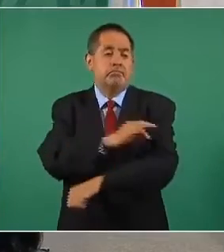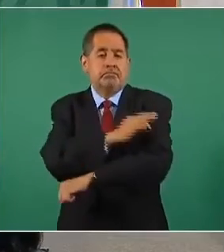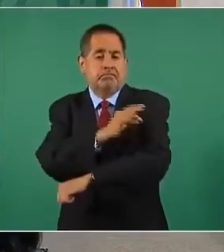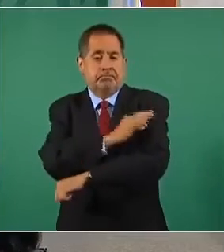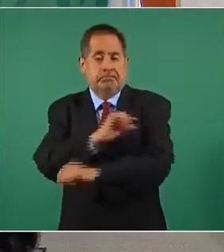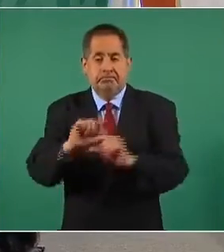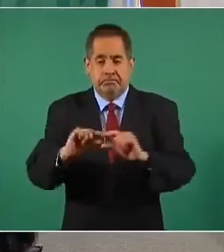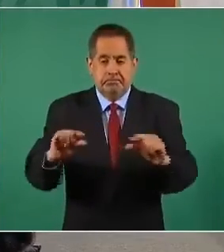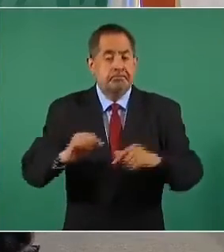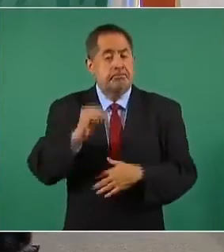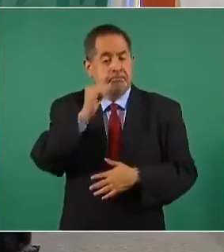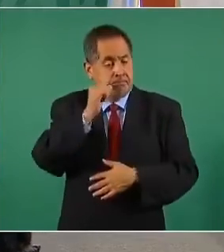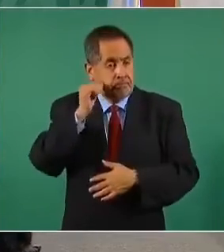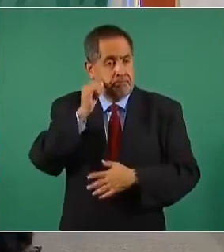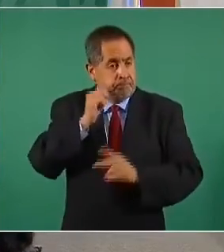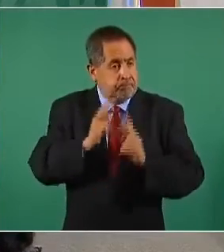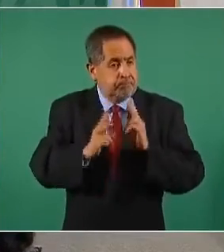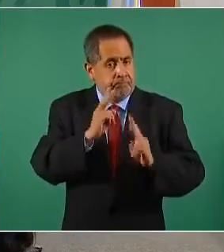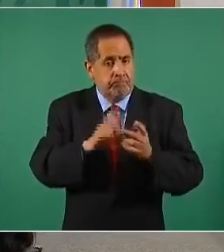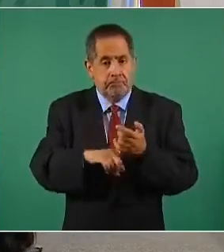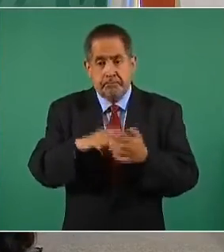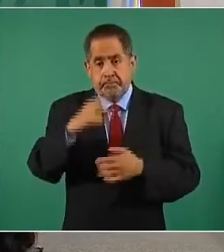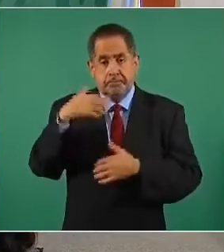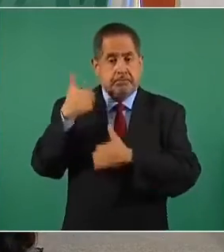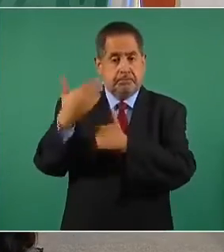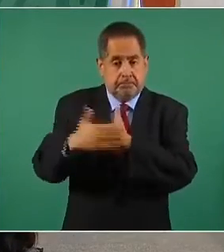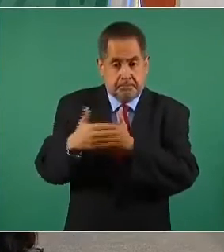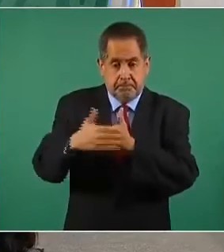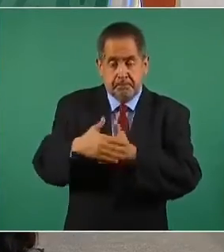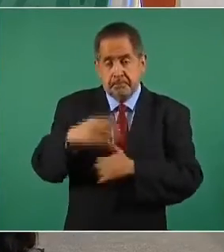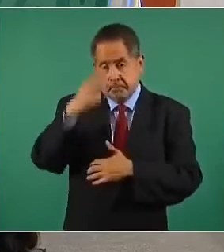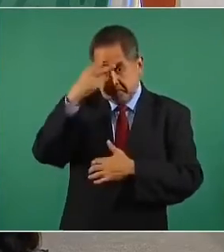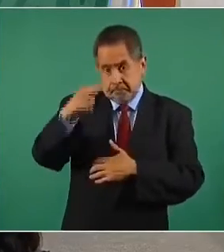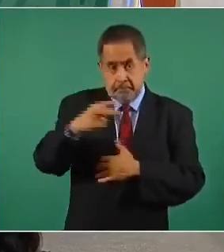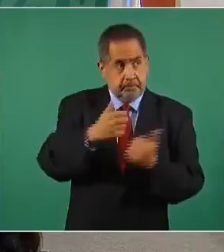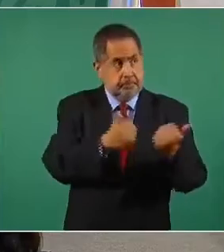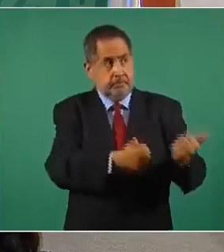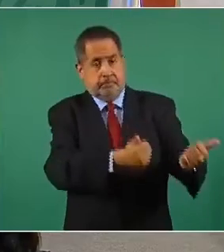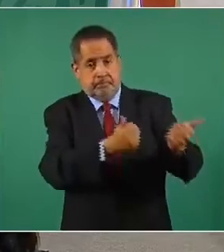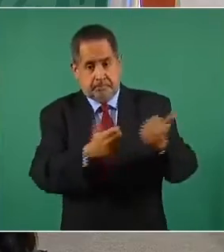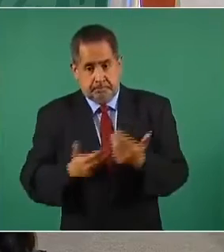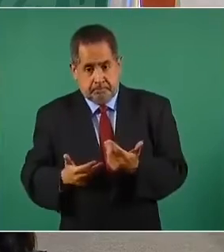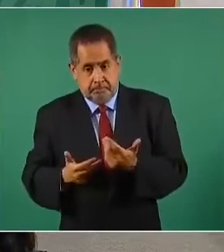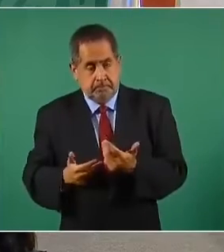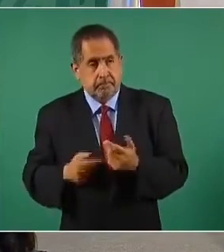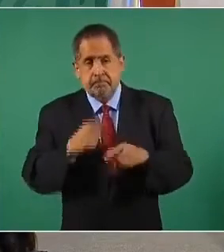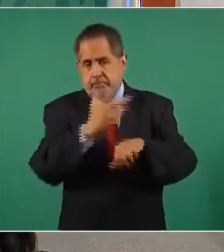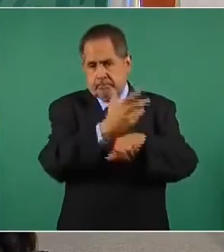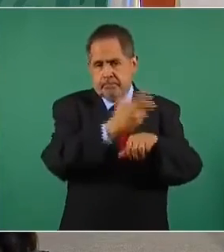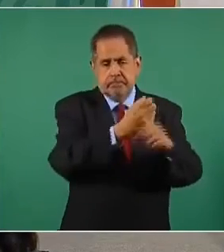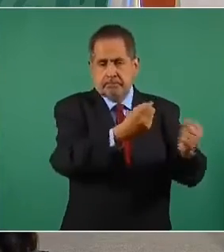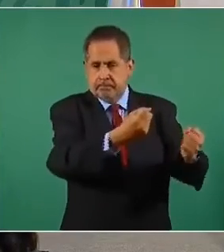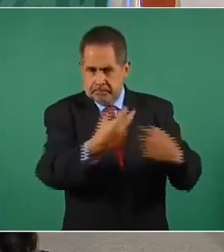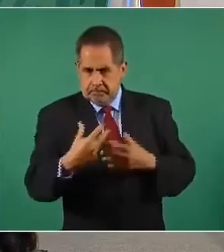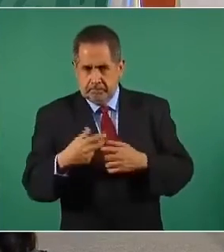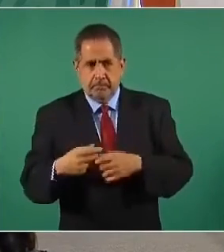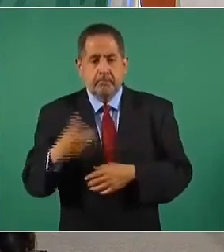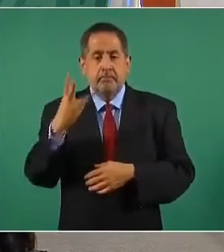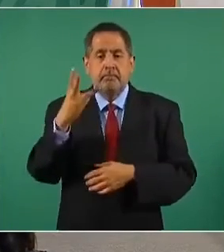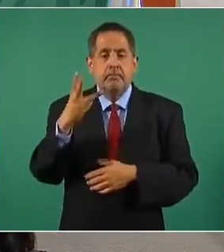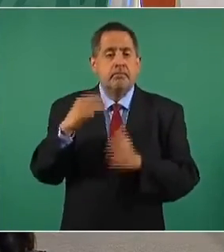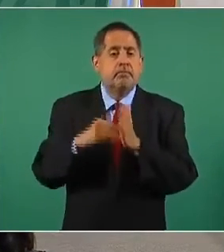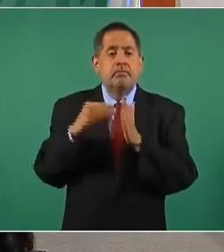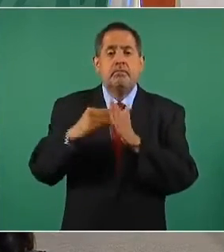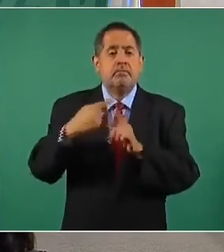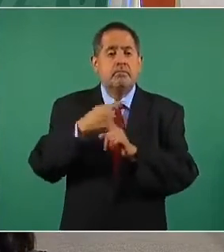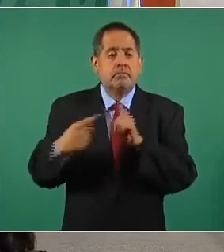se comentó ayer que México recibirá o va a enviar a Estados Unidos a México tres millones y medio de